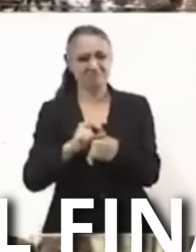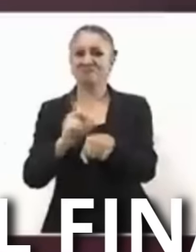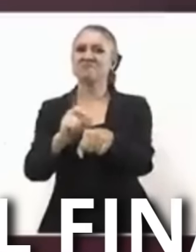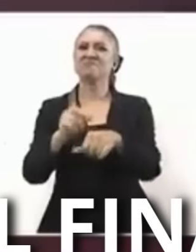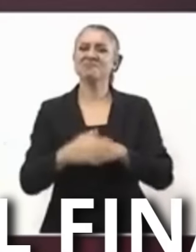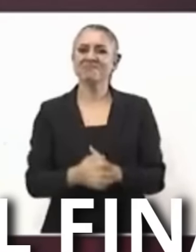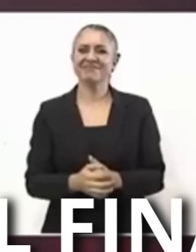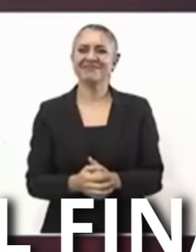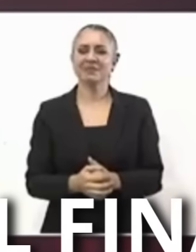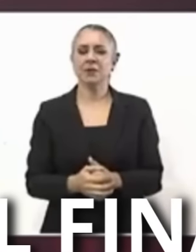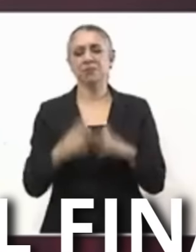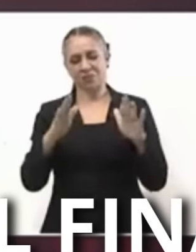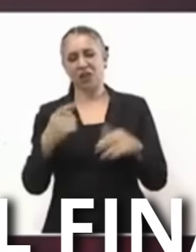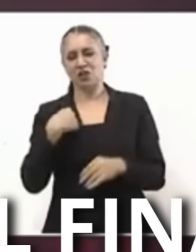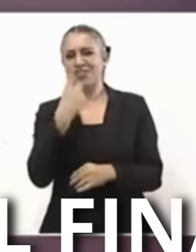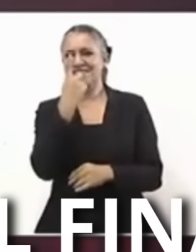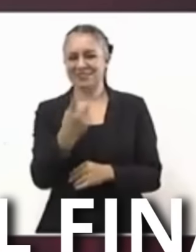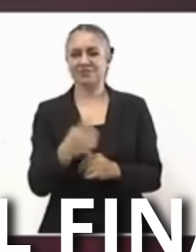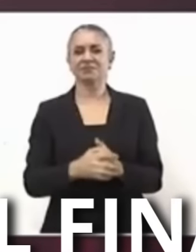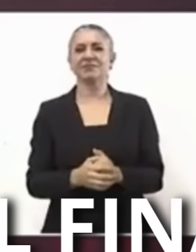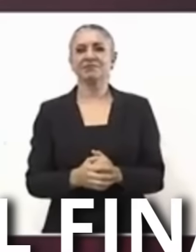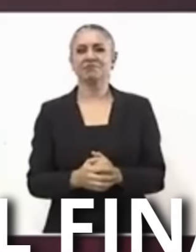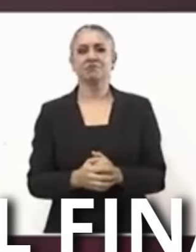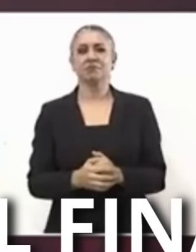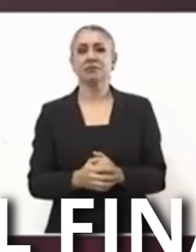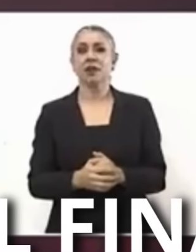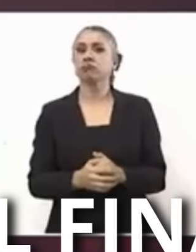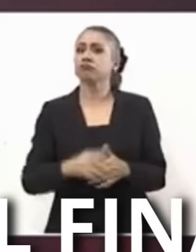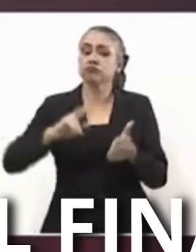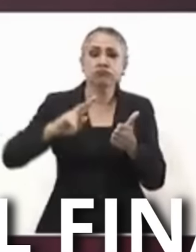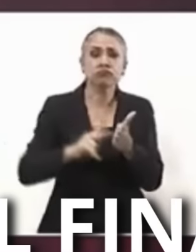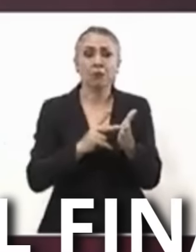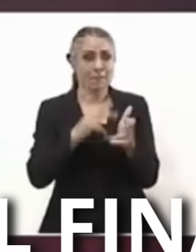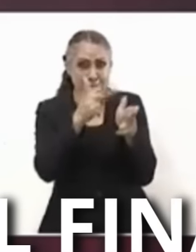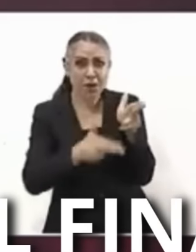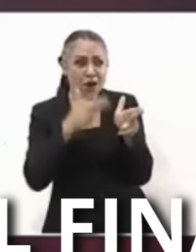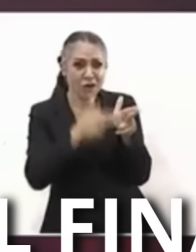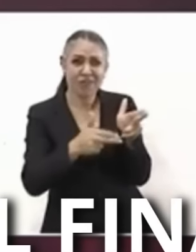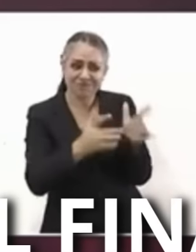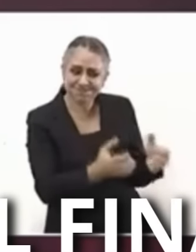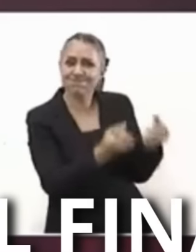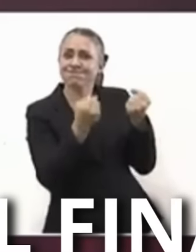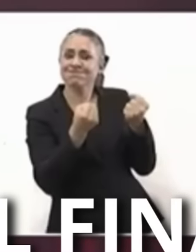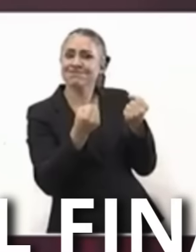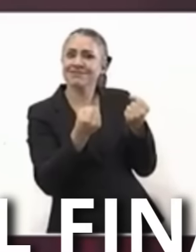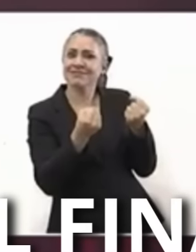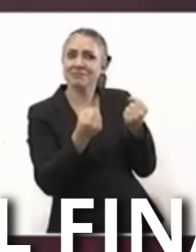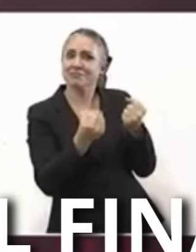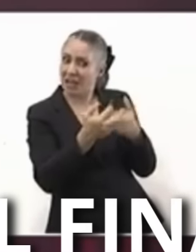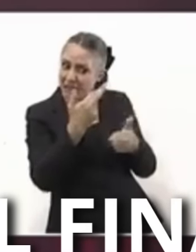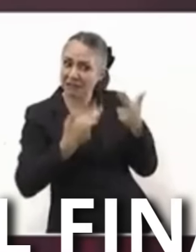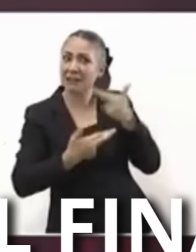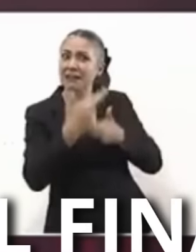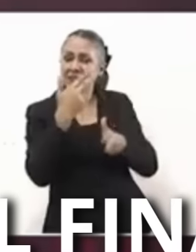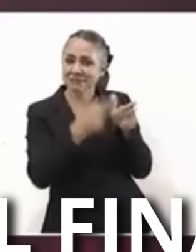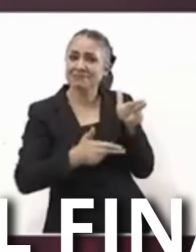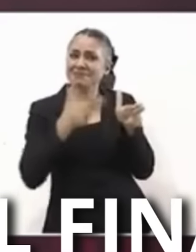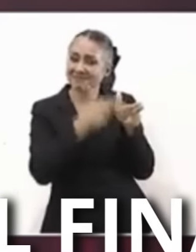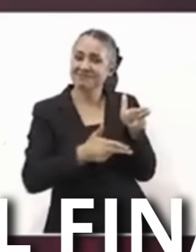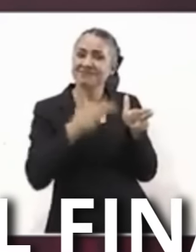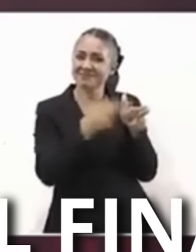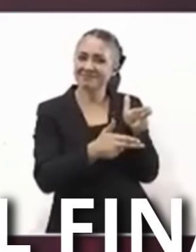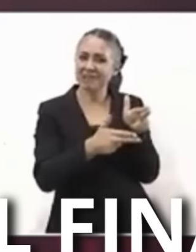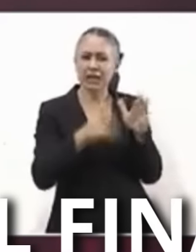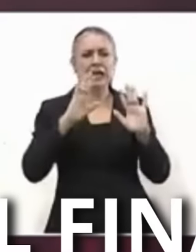Bueno pues les decía Ya se recuperaron Los ferrocarriles Pues ahora Además de Acabar los del